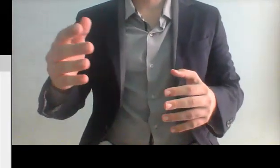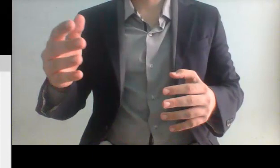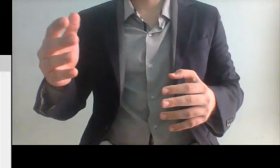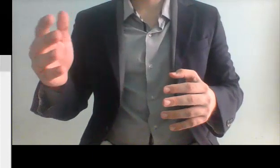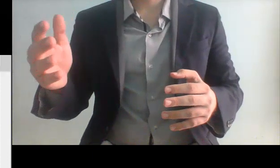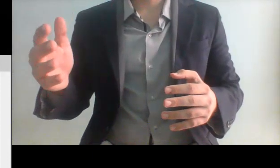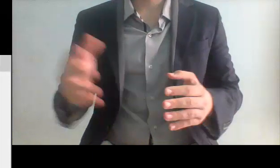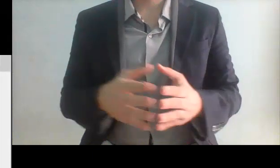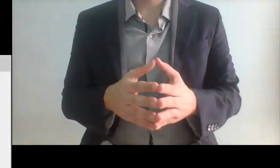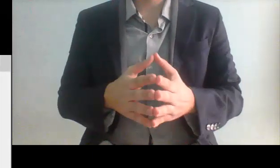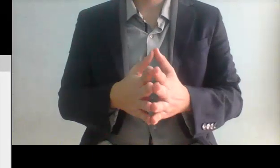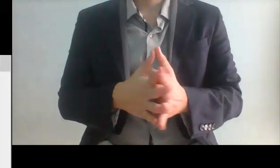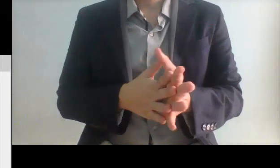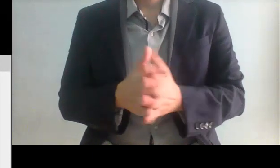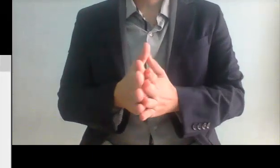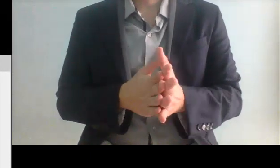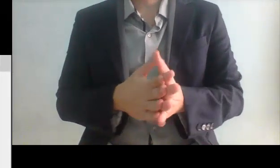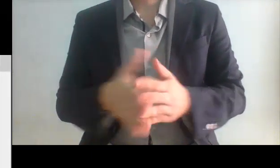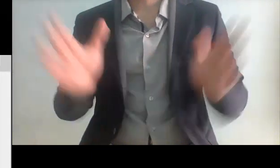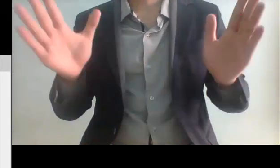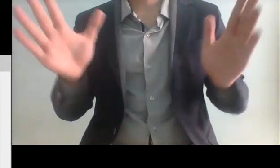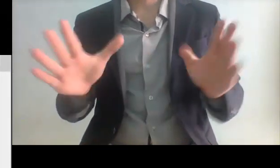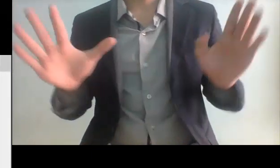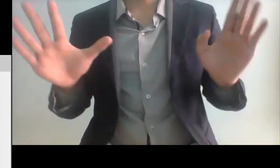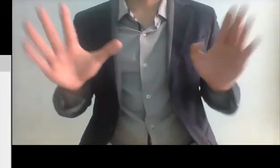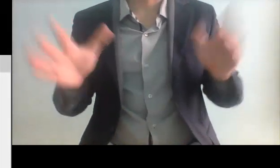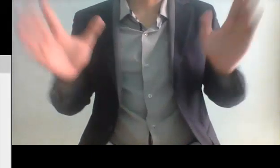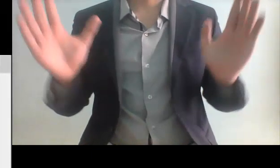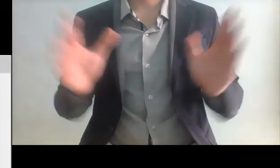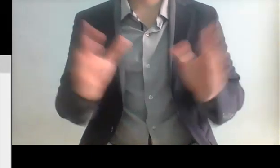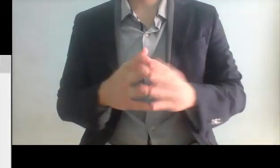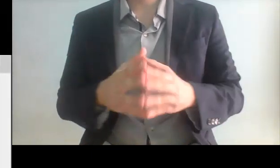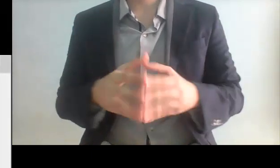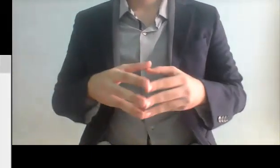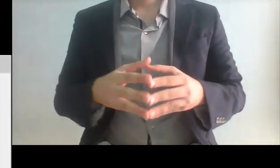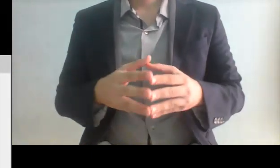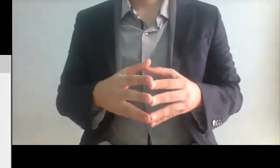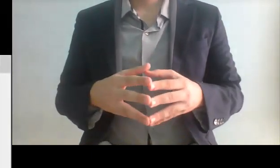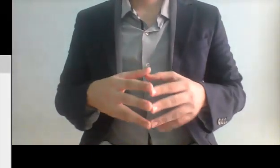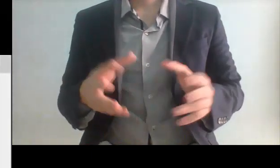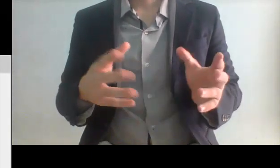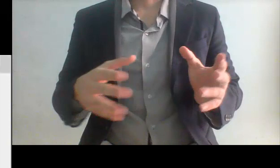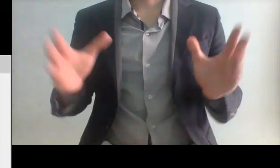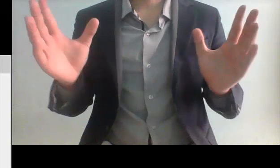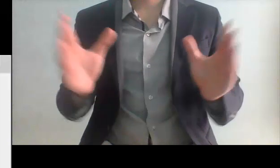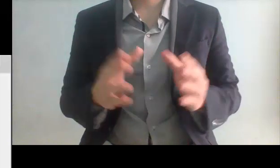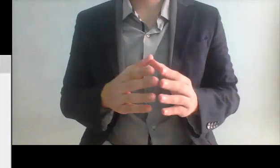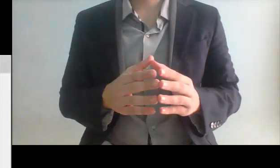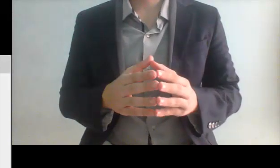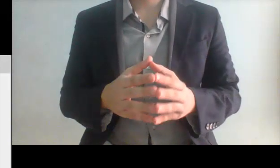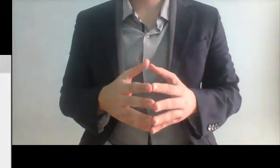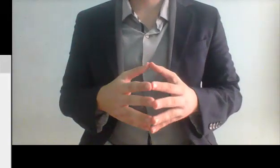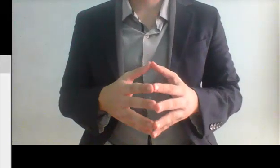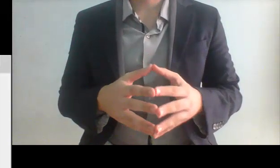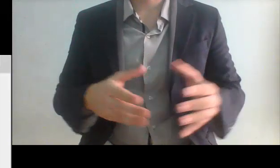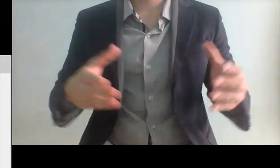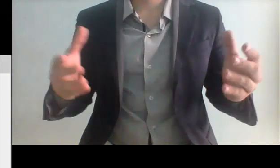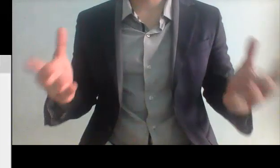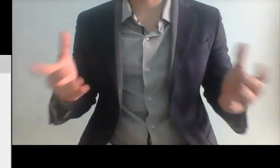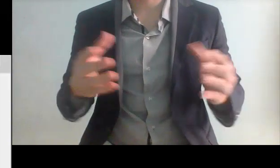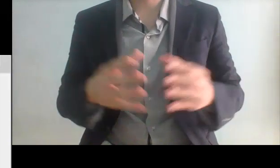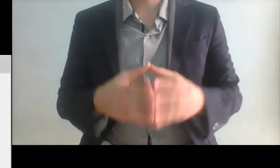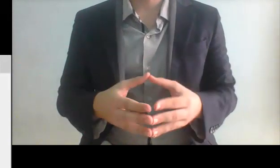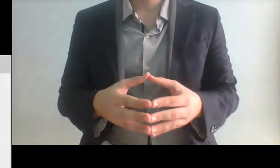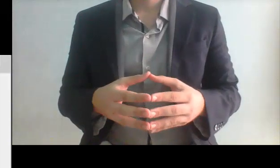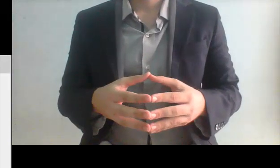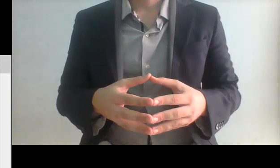tienes a prácticamente la del campo no va a decir el nombre no va a decir que se enojen pues ahí tienes ese personaje compartiendo memes